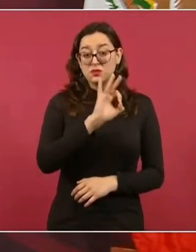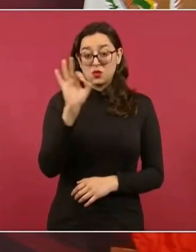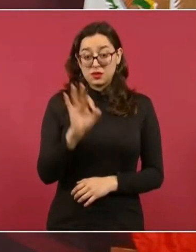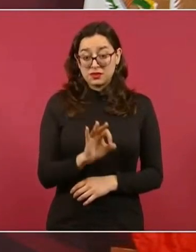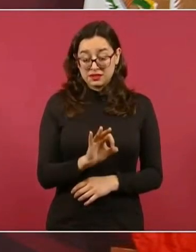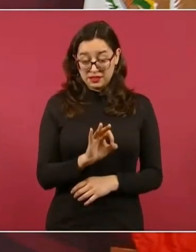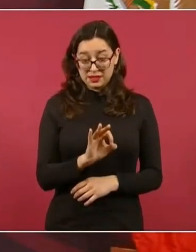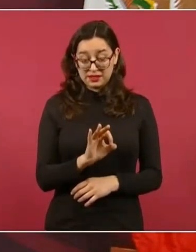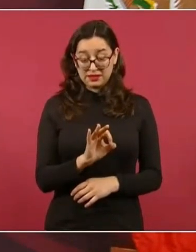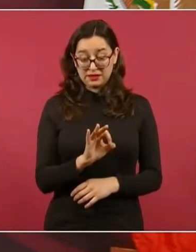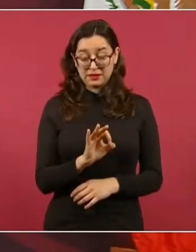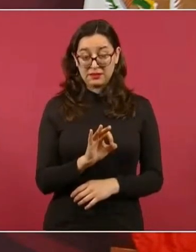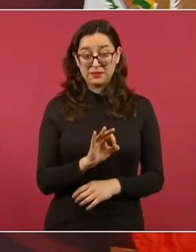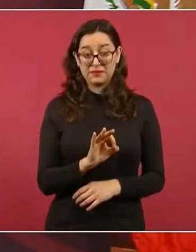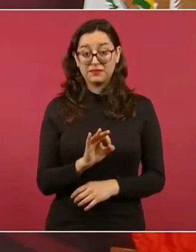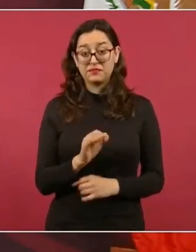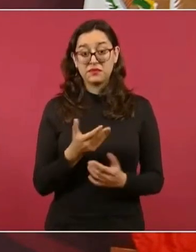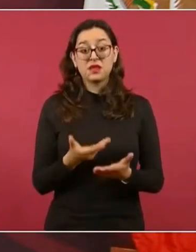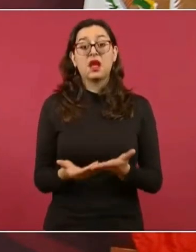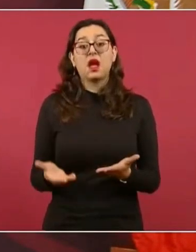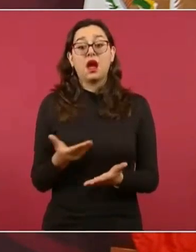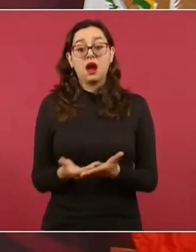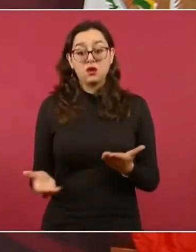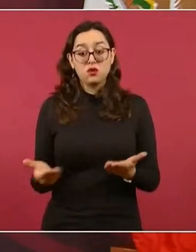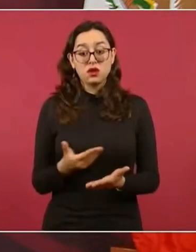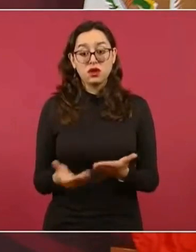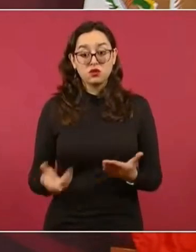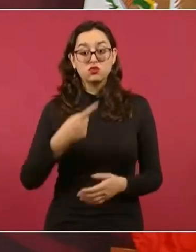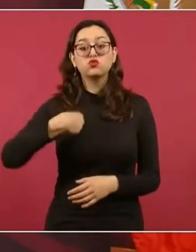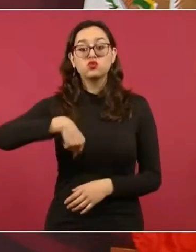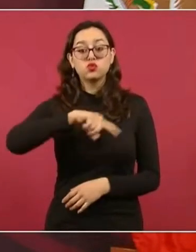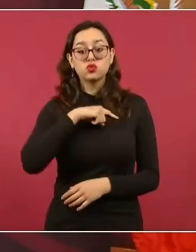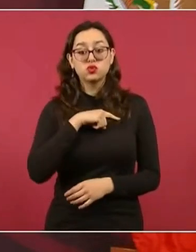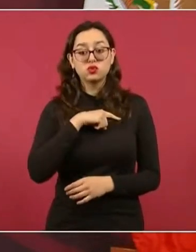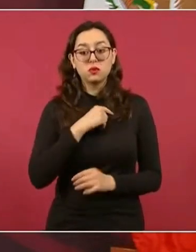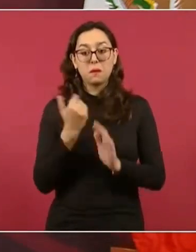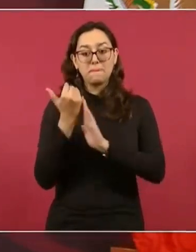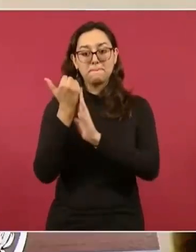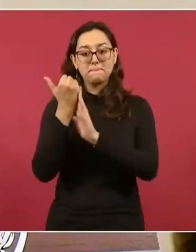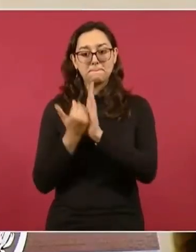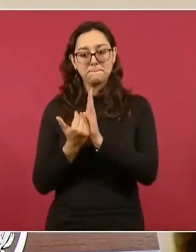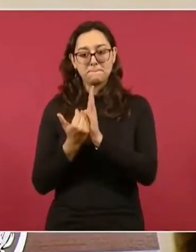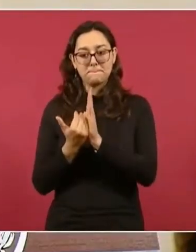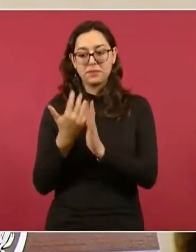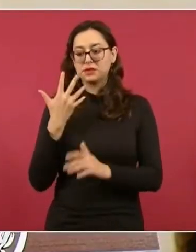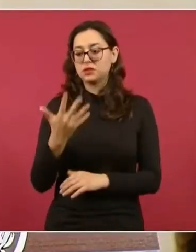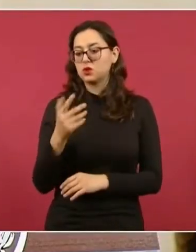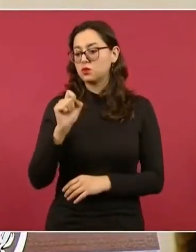Con Peña Nieto, 7.5% menos con nosotros.